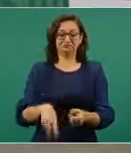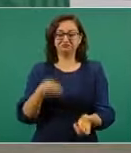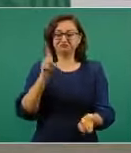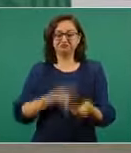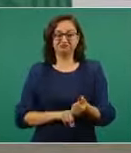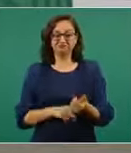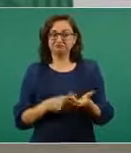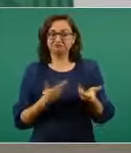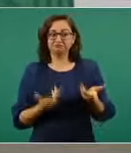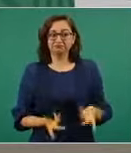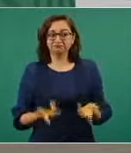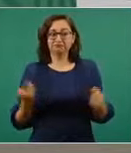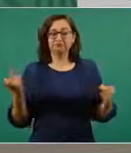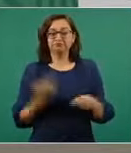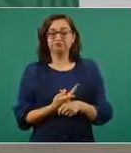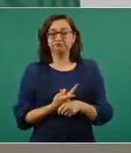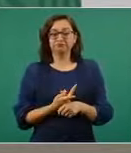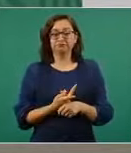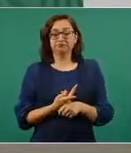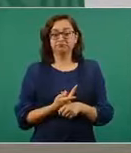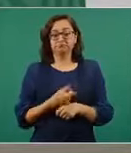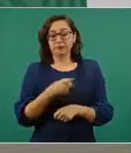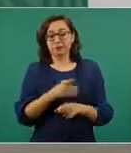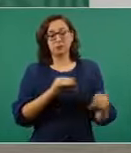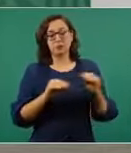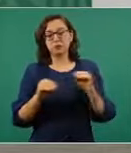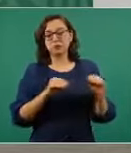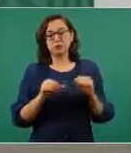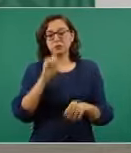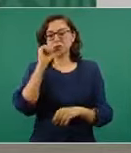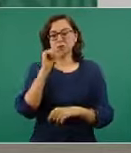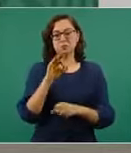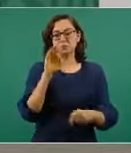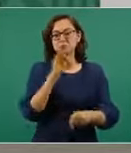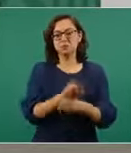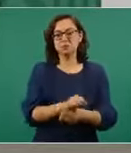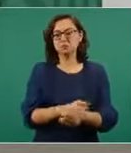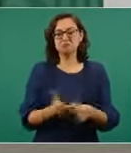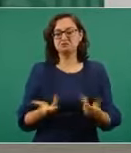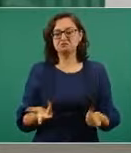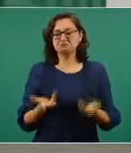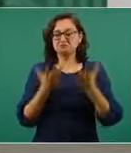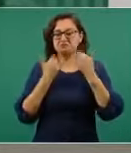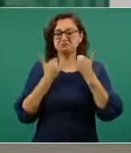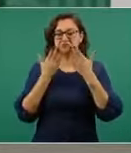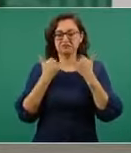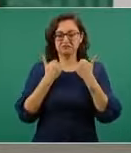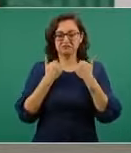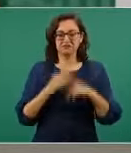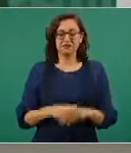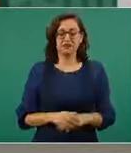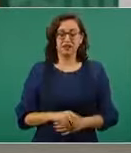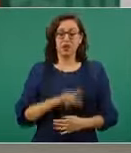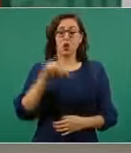era de esa manera. El gobierno protegía